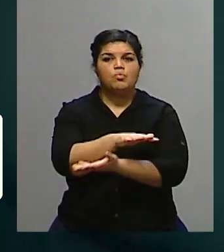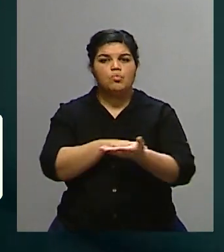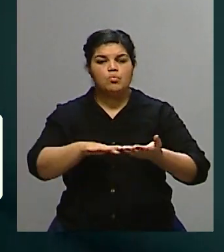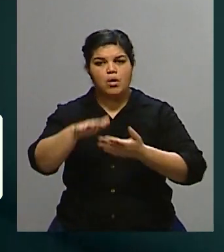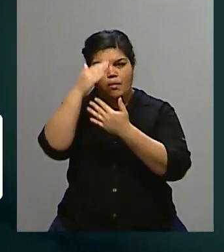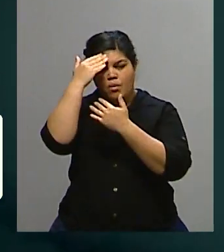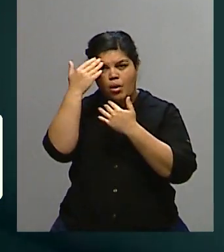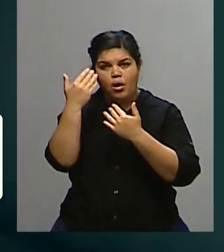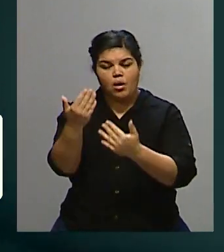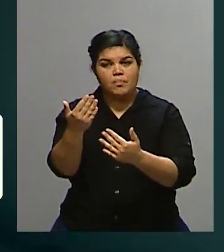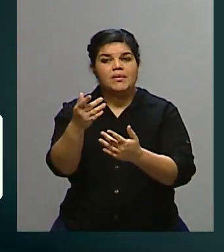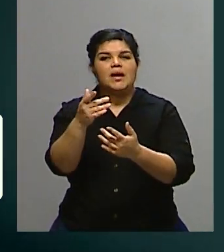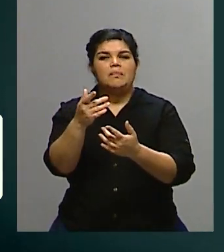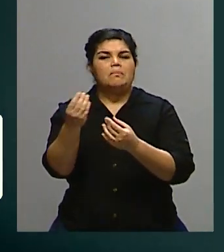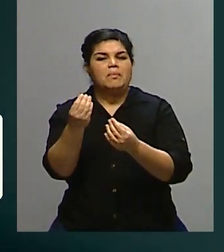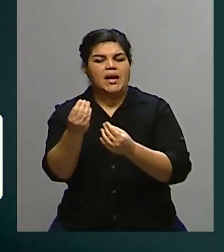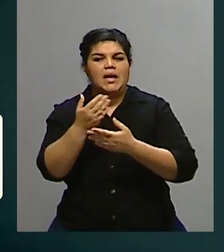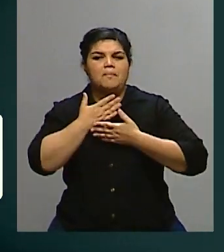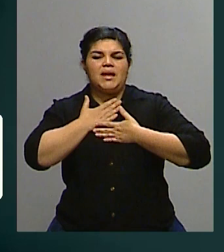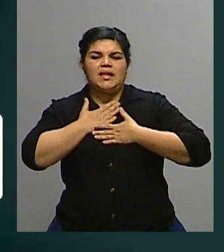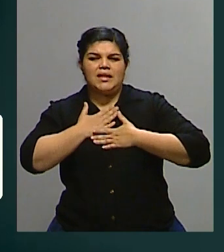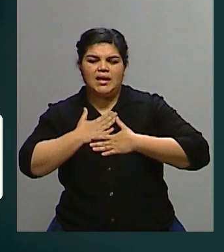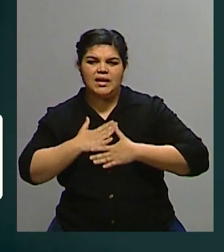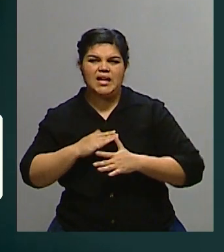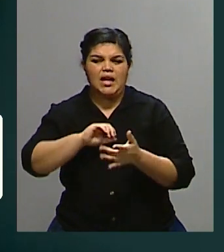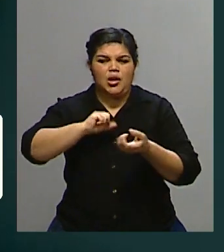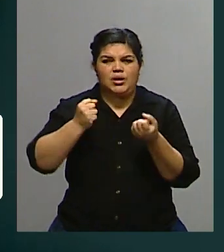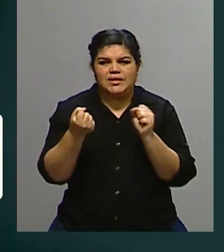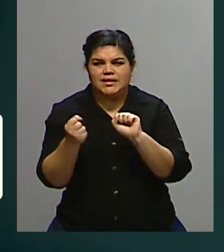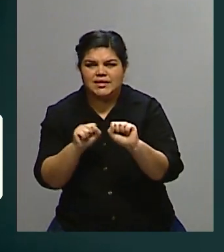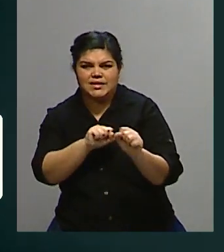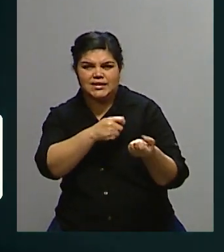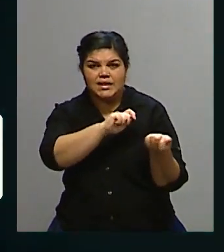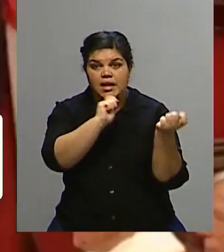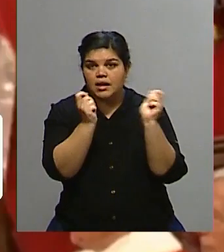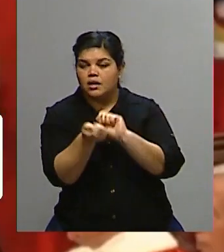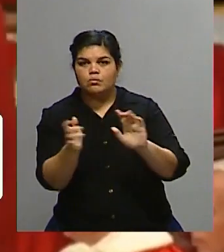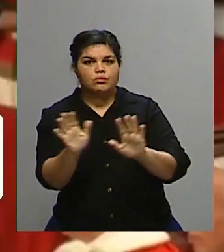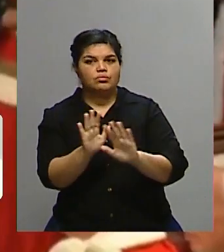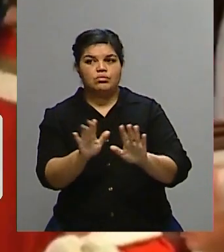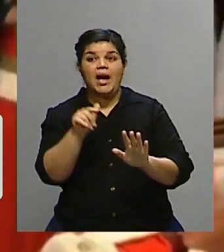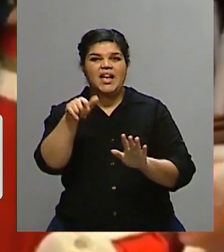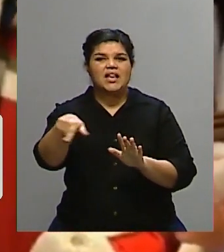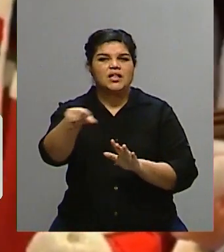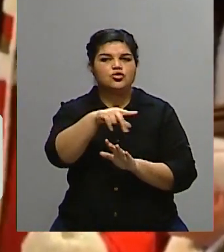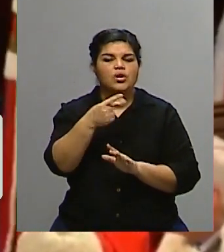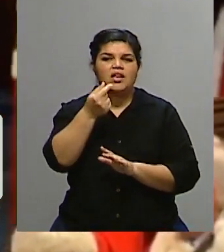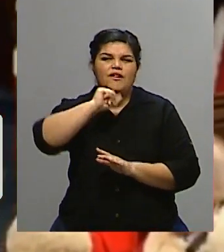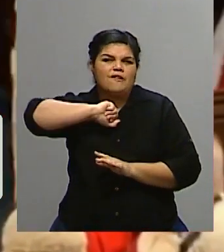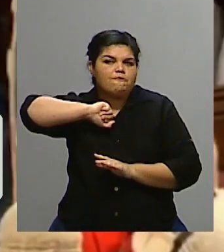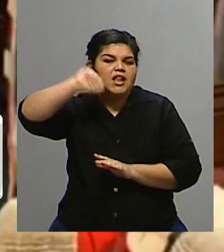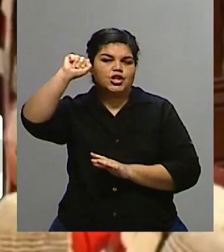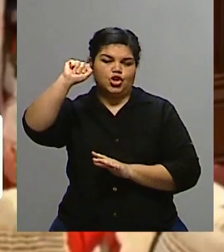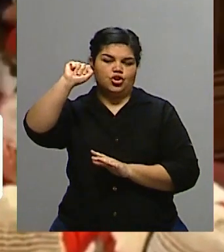relajar momentos de mucha tensión. Están con una inflación altísima, están con una inflación